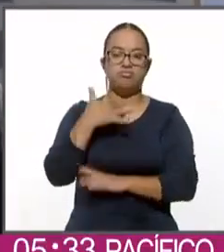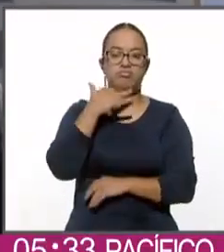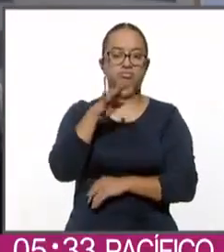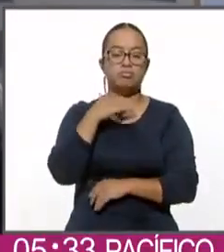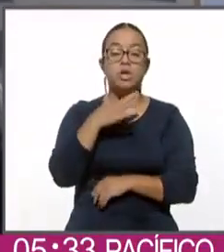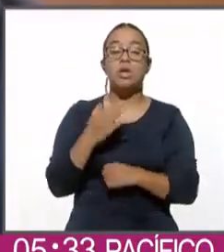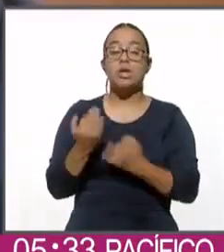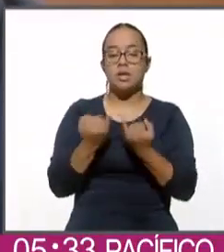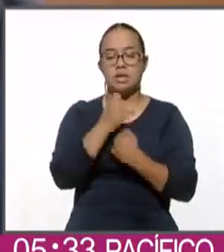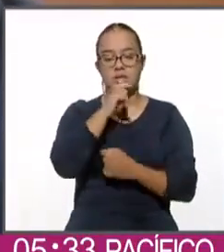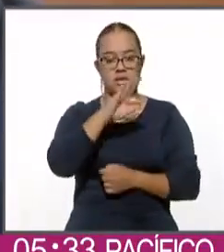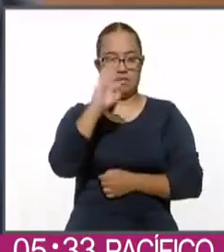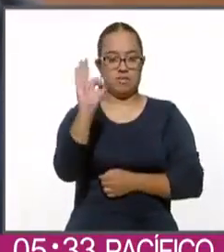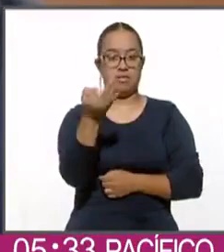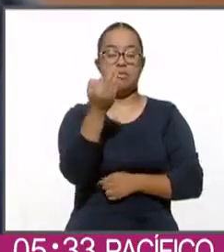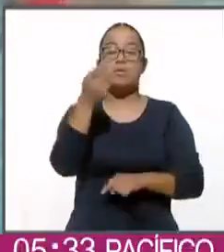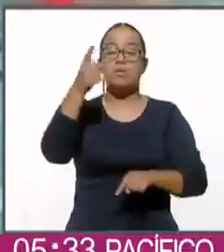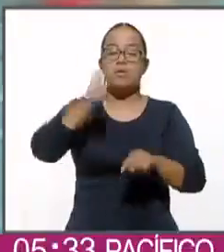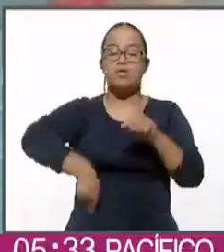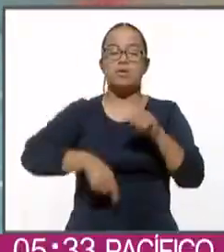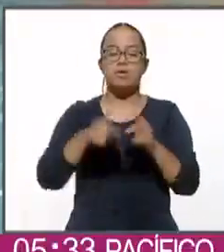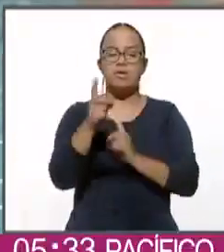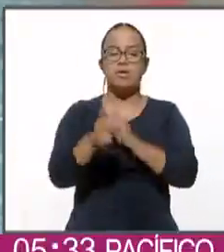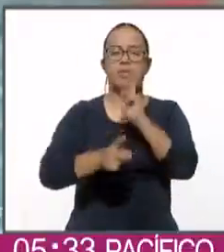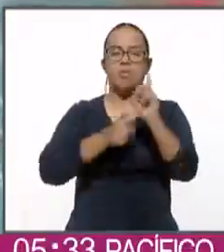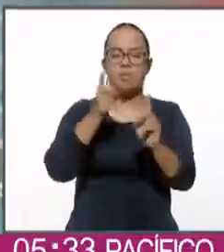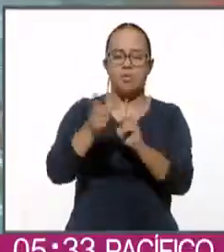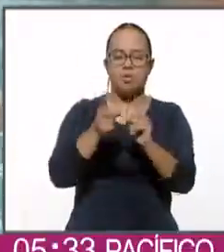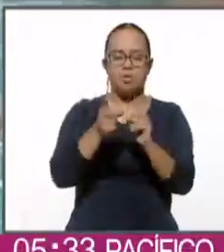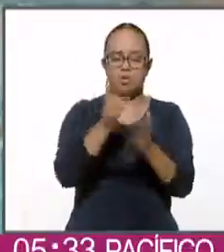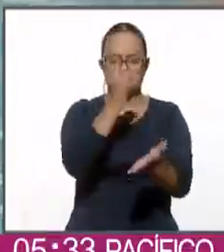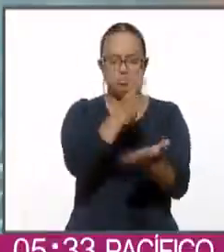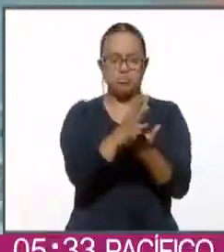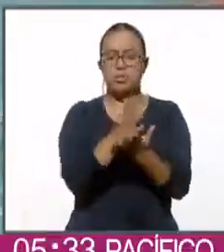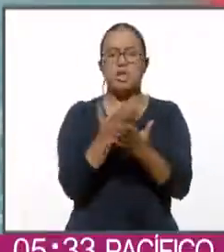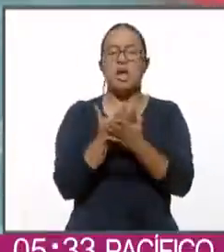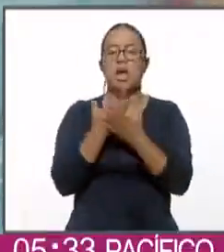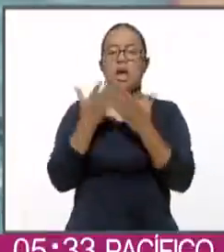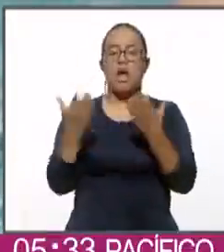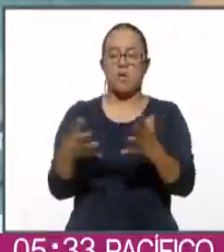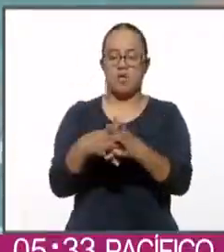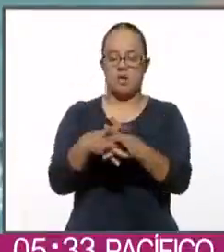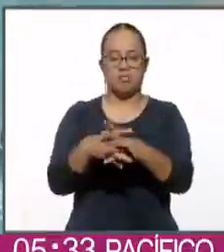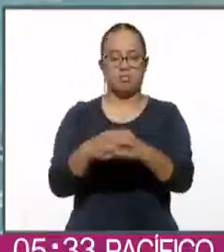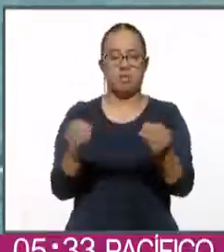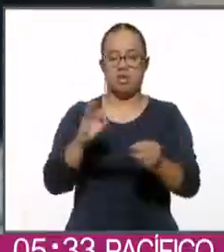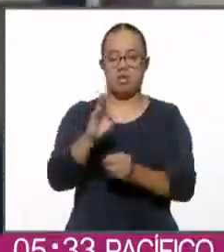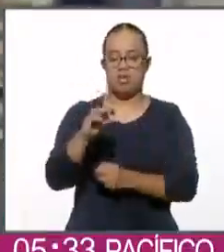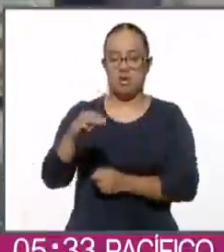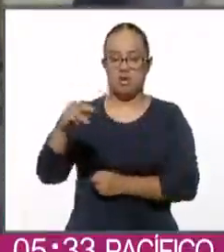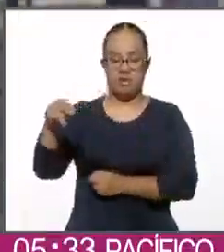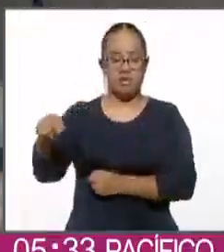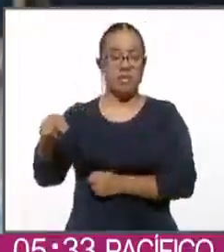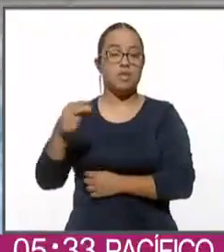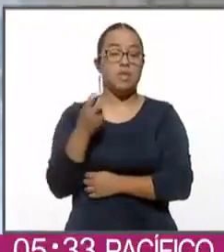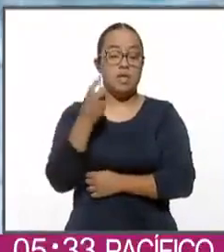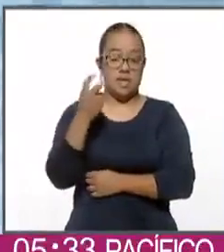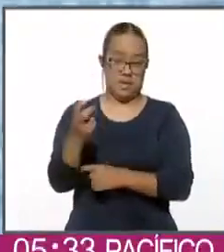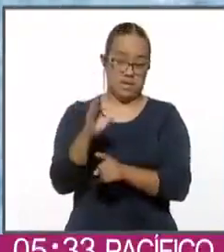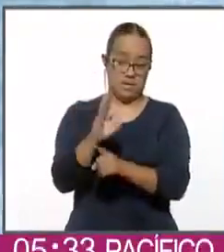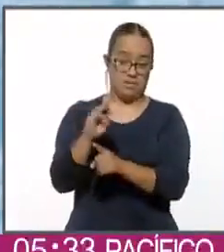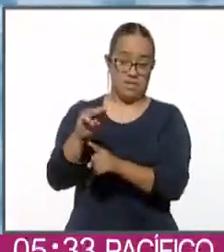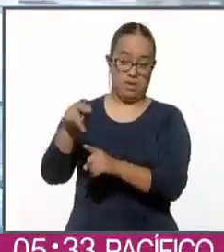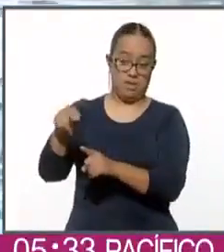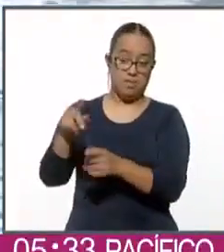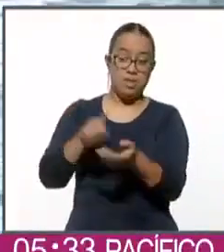federación se le revocará el registro único del deporte y en consecuencia desaparecerá, con lo cual este organismo no